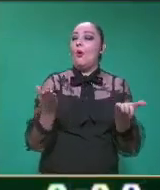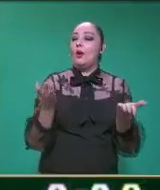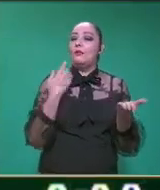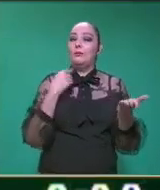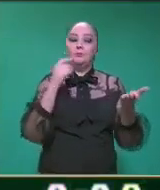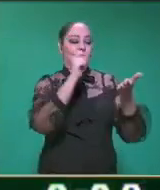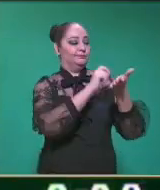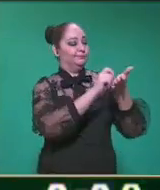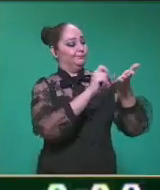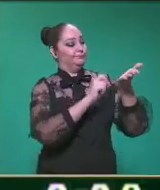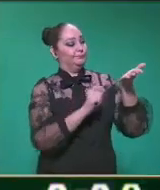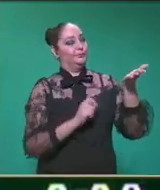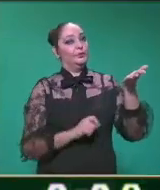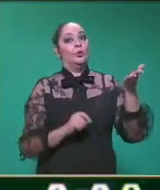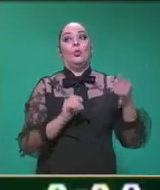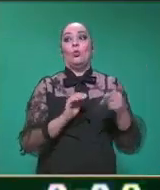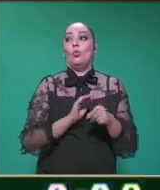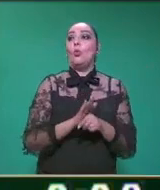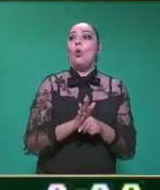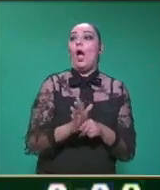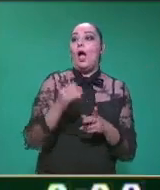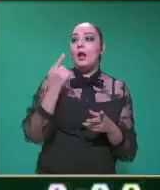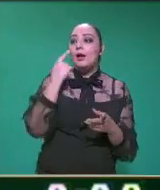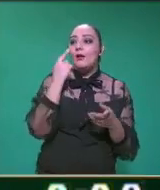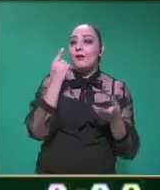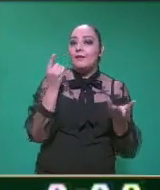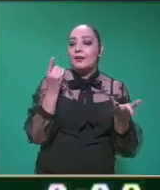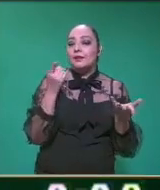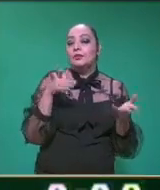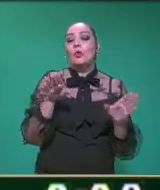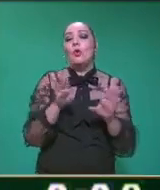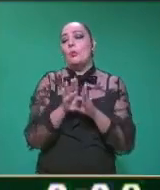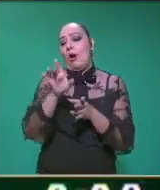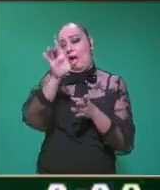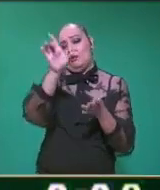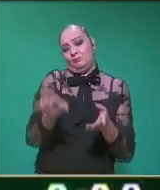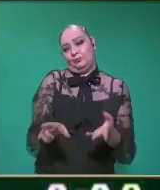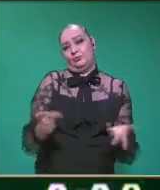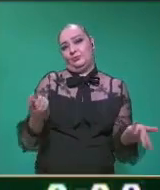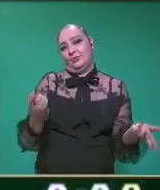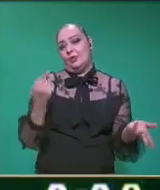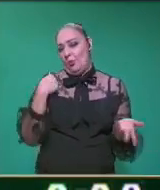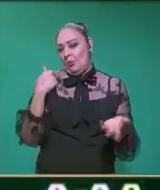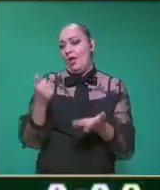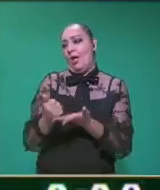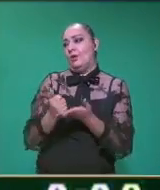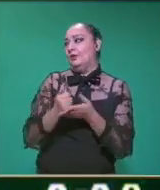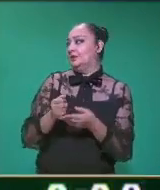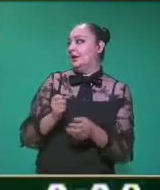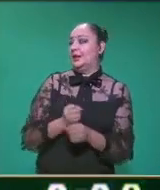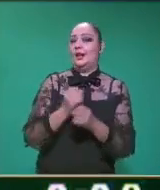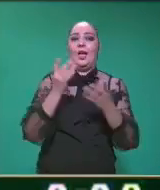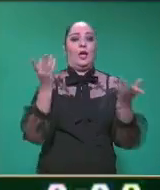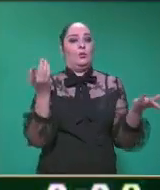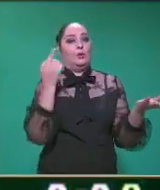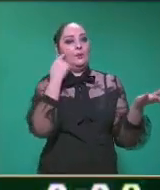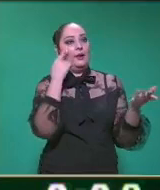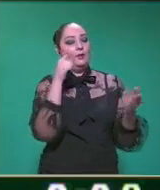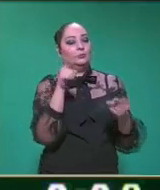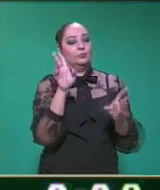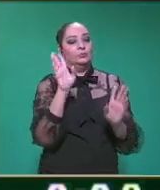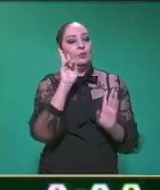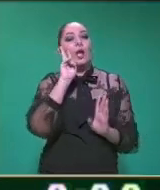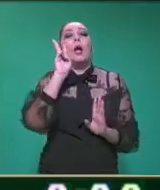anotando a ver físicamente cómo es. Maestra, usted me ayuda. Primero vamos a empezar con lo físico. Usted